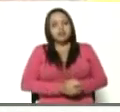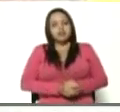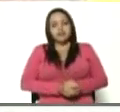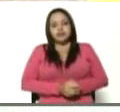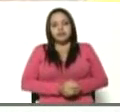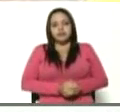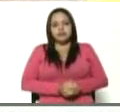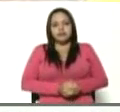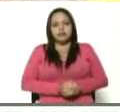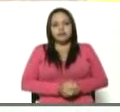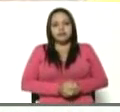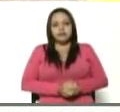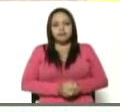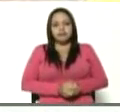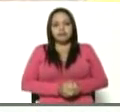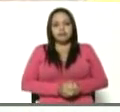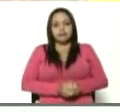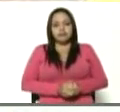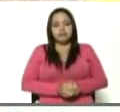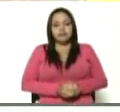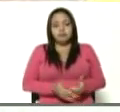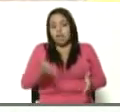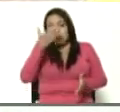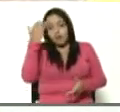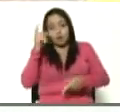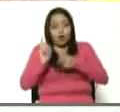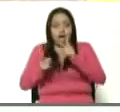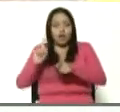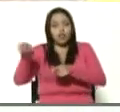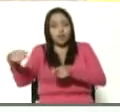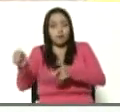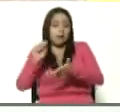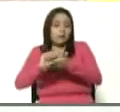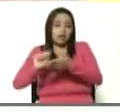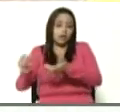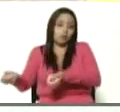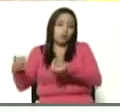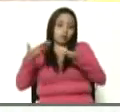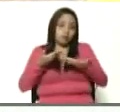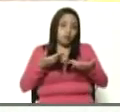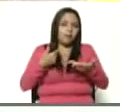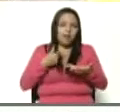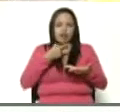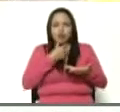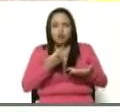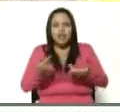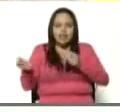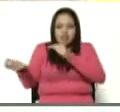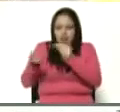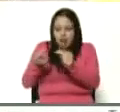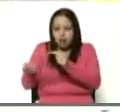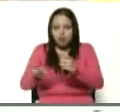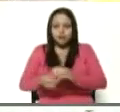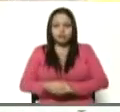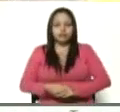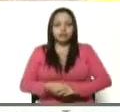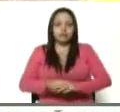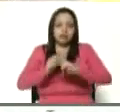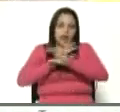No se nos quedó nada, ¿verdad? Si se quedó algo, por favor, me lo pasan por escrito. Porque me gusta eso, el diálogo, ping,